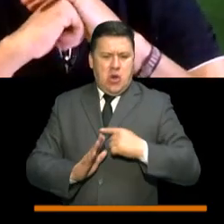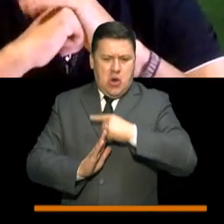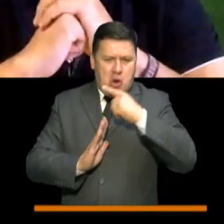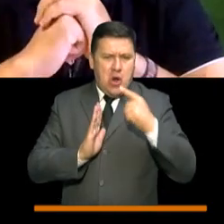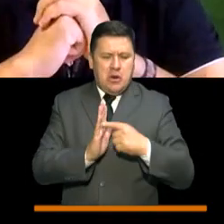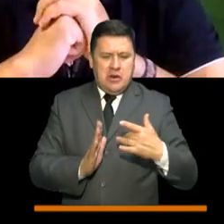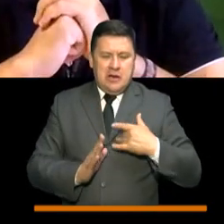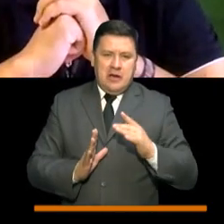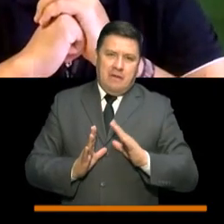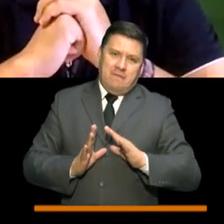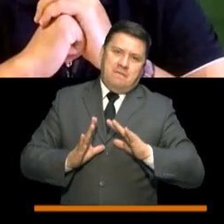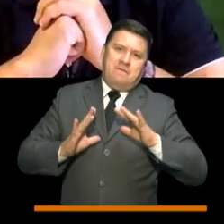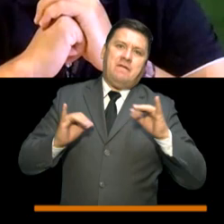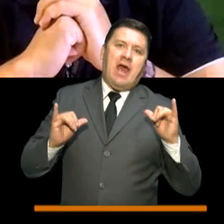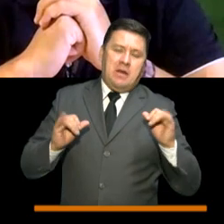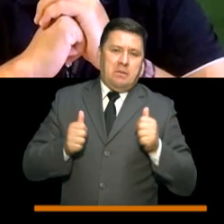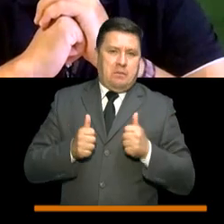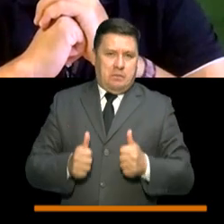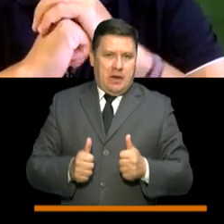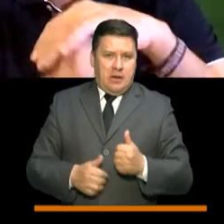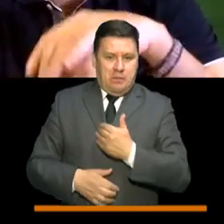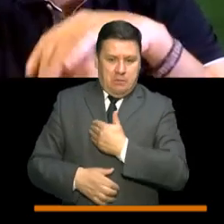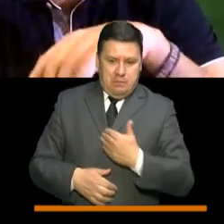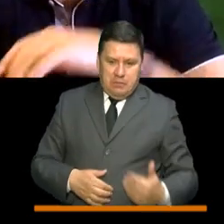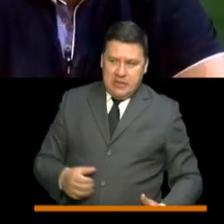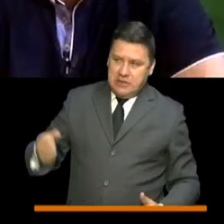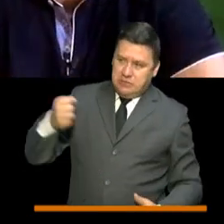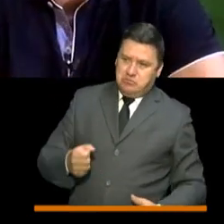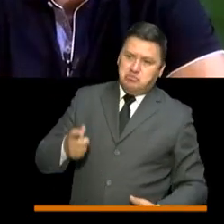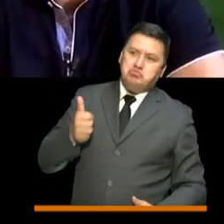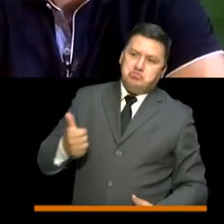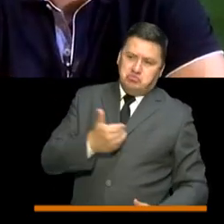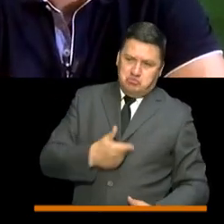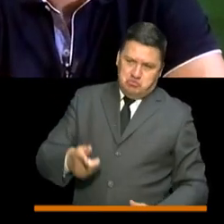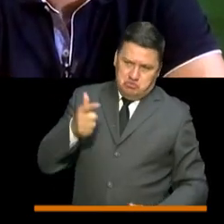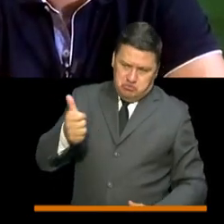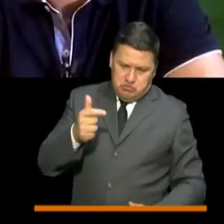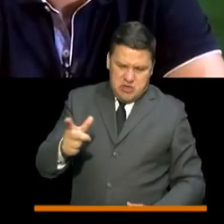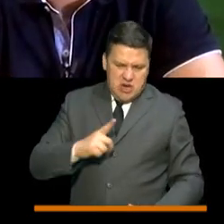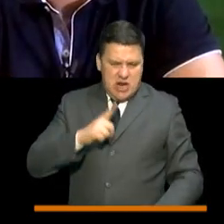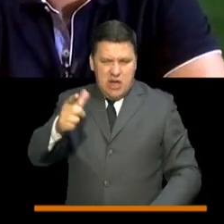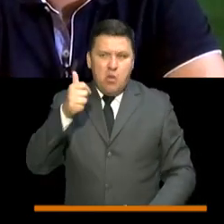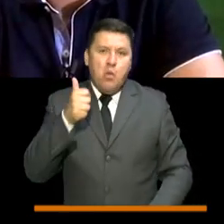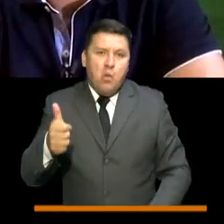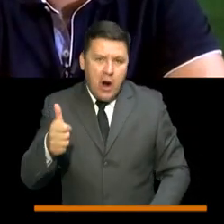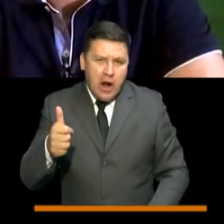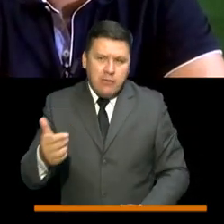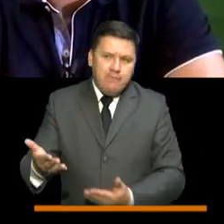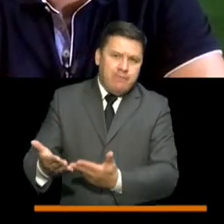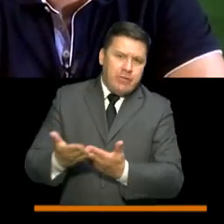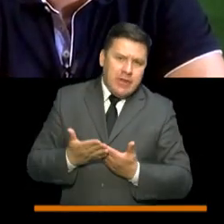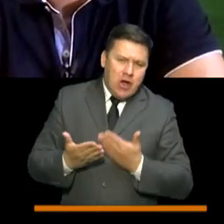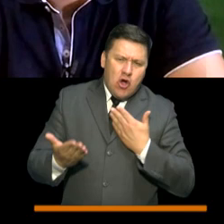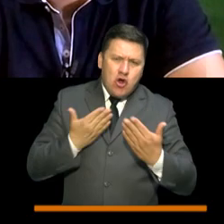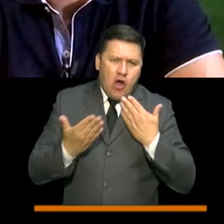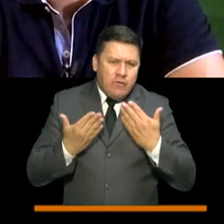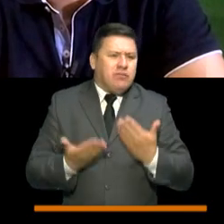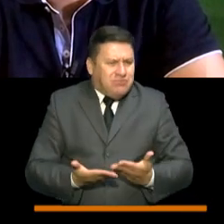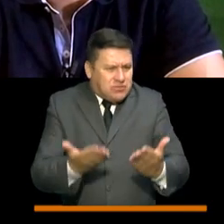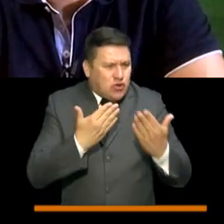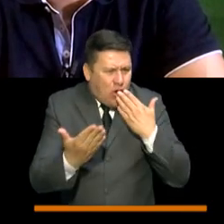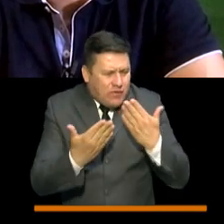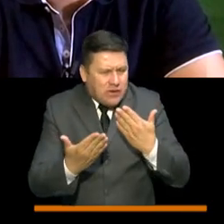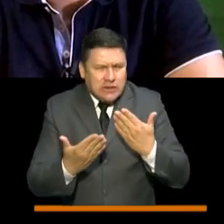felices de poder tener al presidente que tenemos, tenemos un gran líder que nos ha dado toda la confianza, toda la